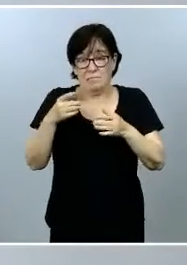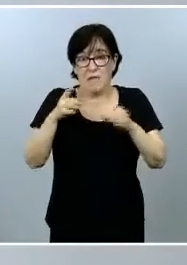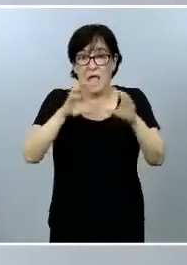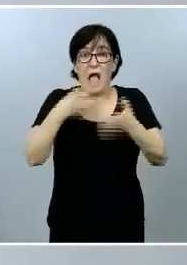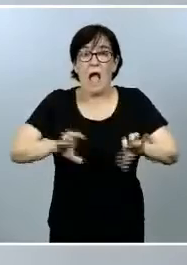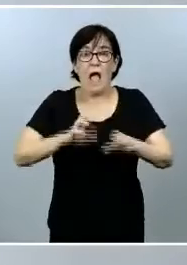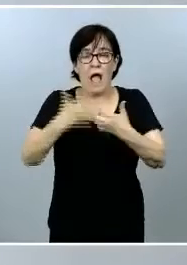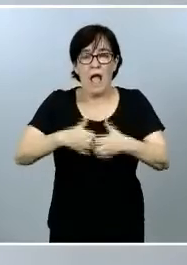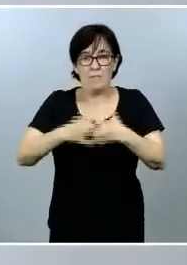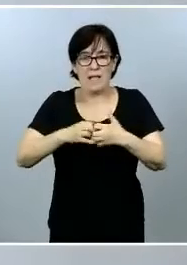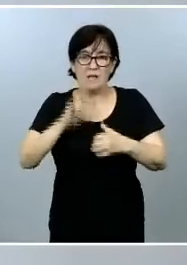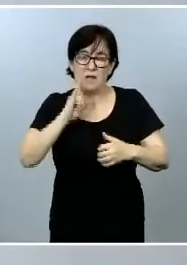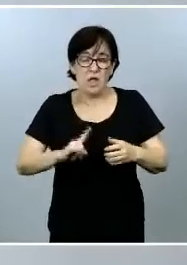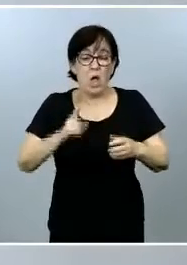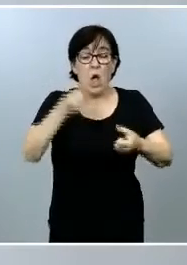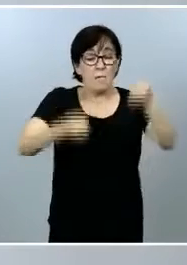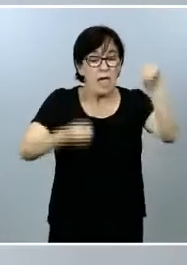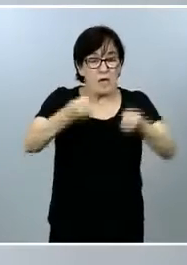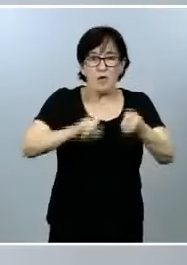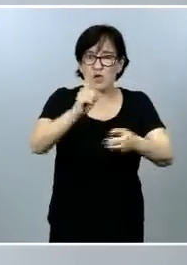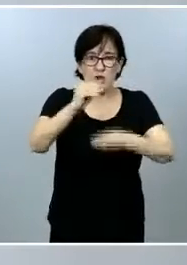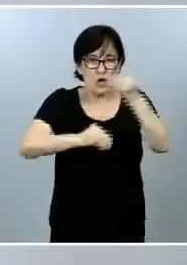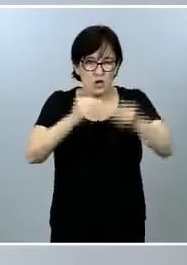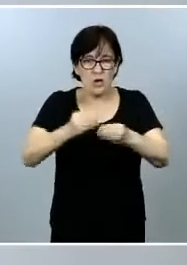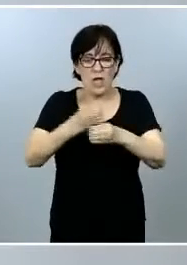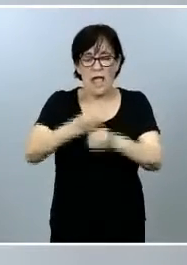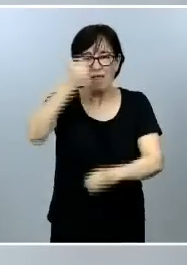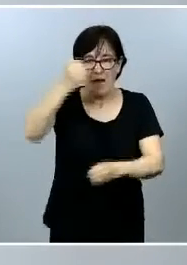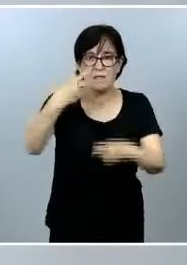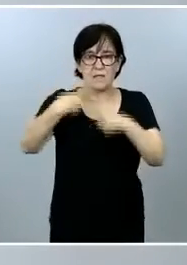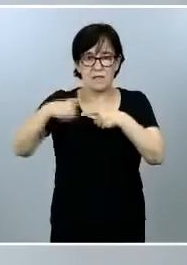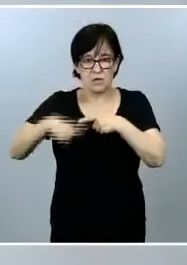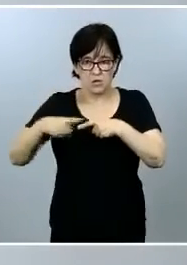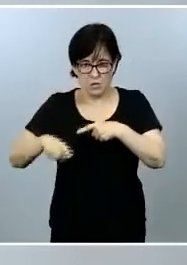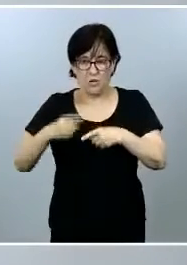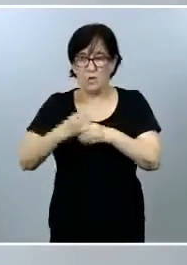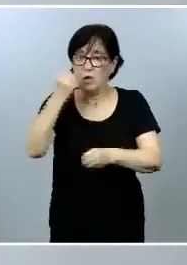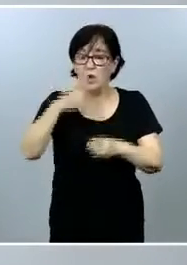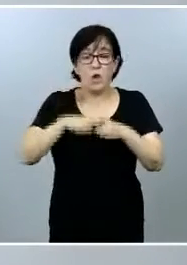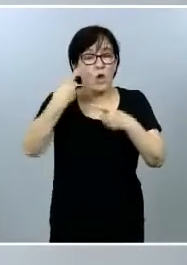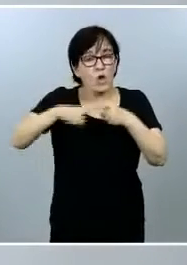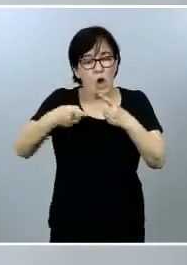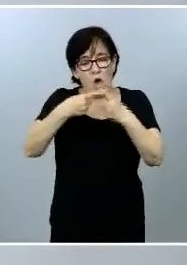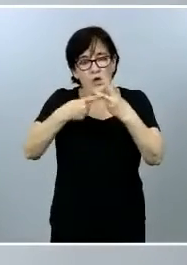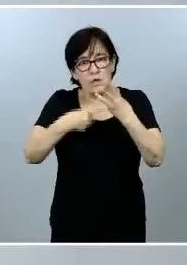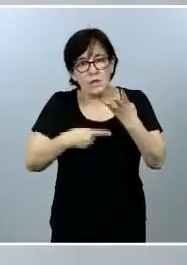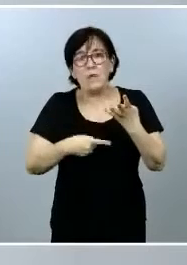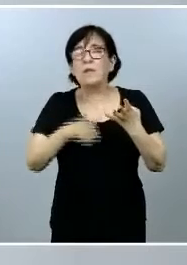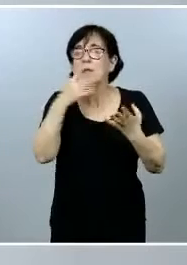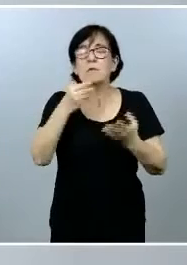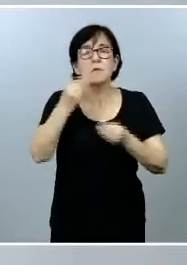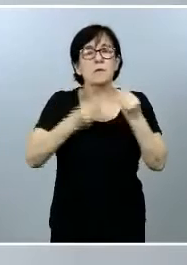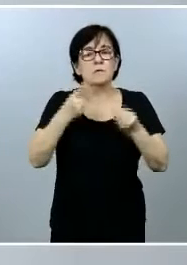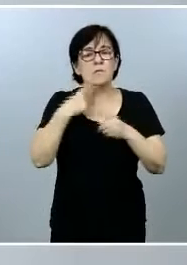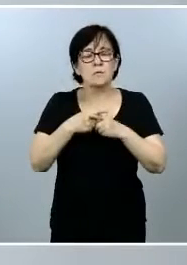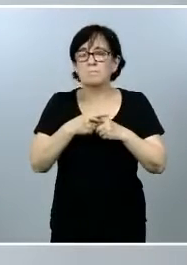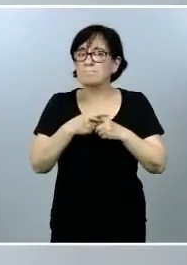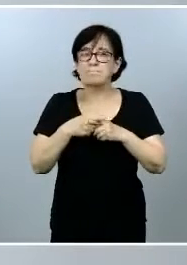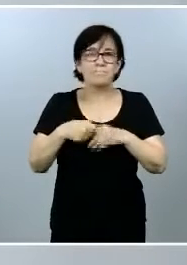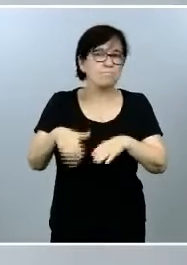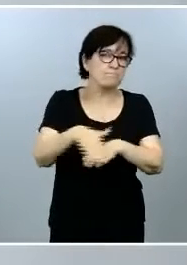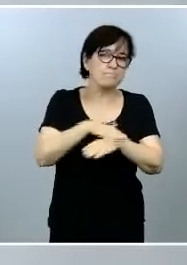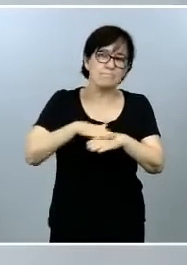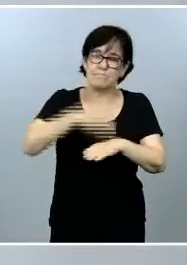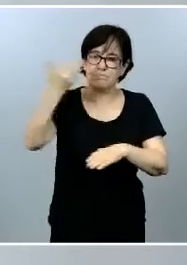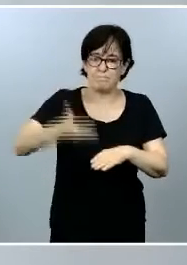vehículos fuera de uso y los envases y residuos de envase. Un marco que, a nuestro juicio, es una palanca fundamental para la